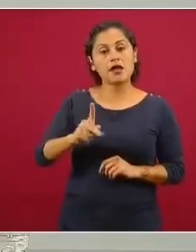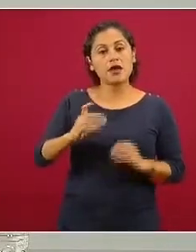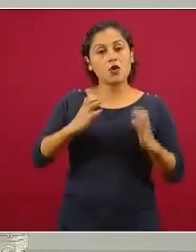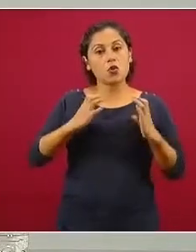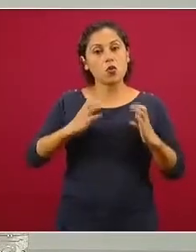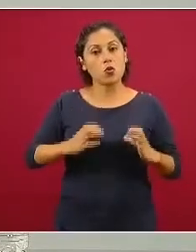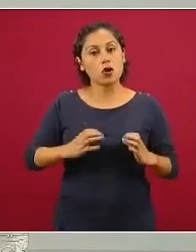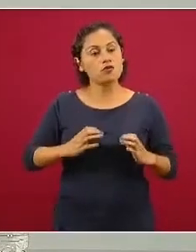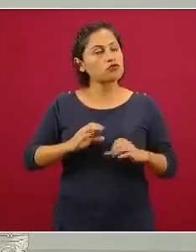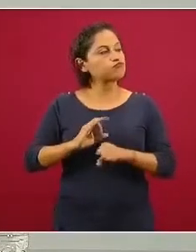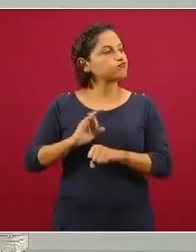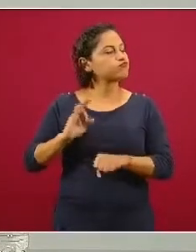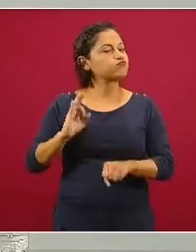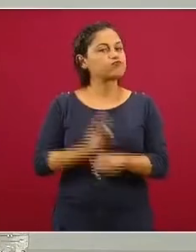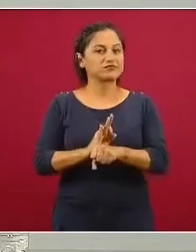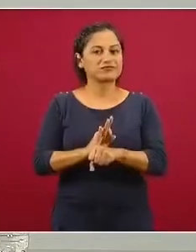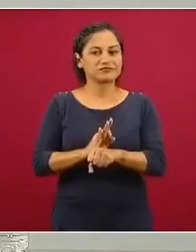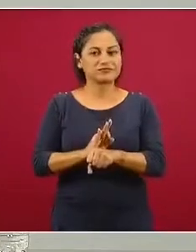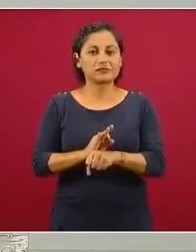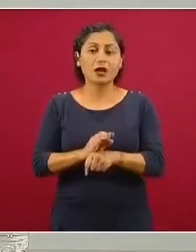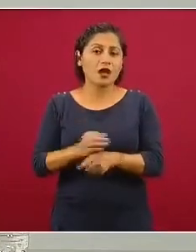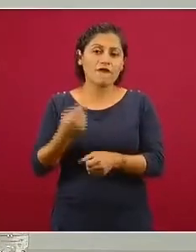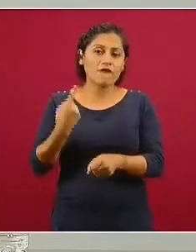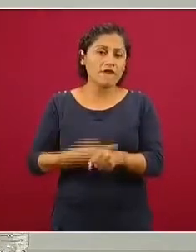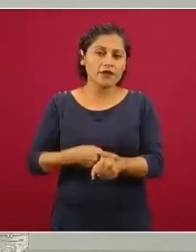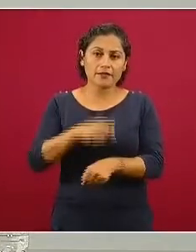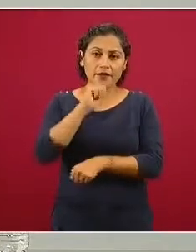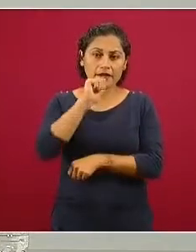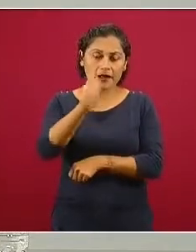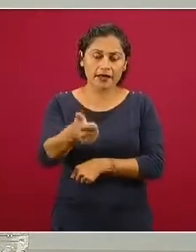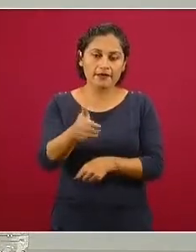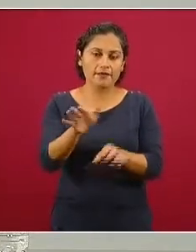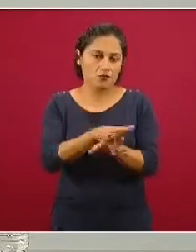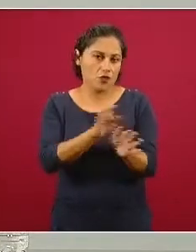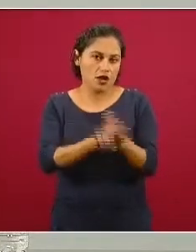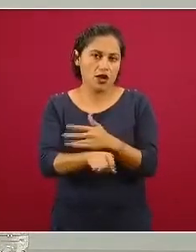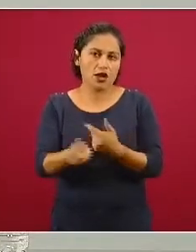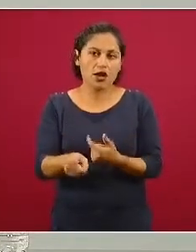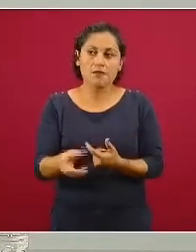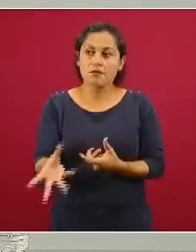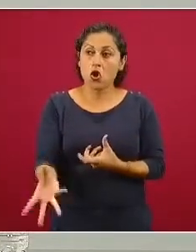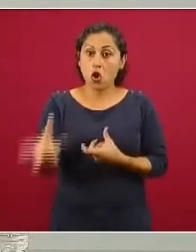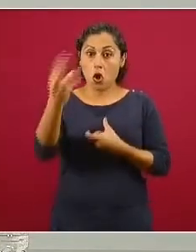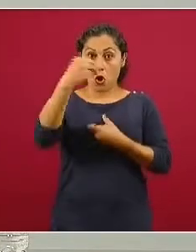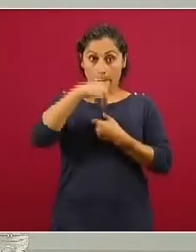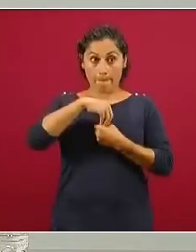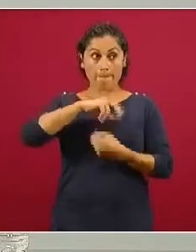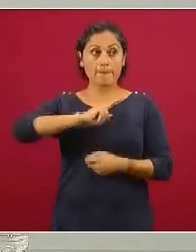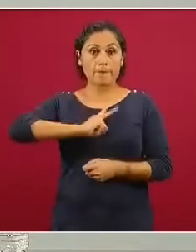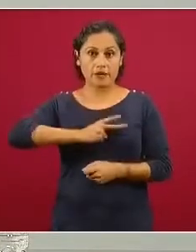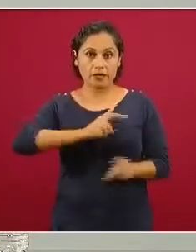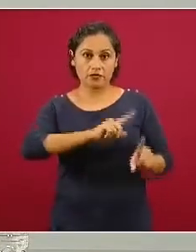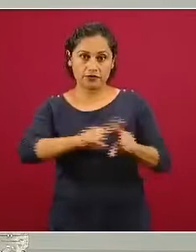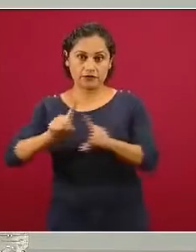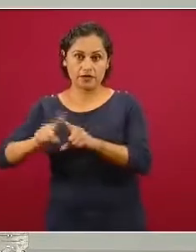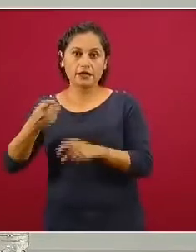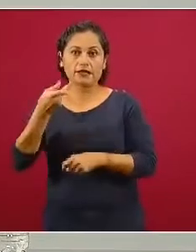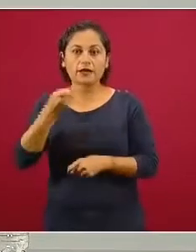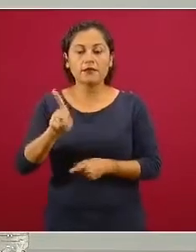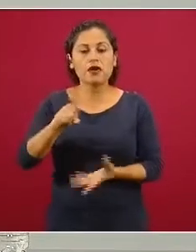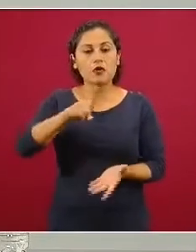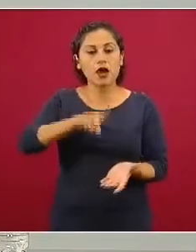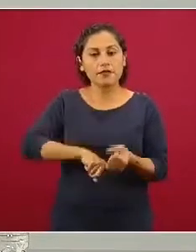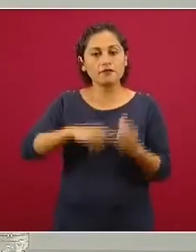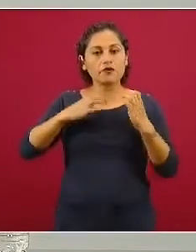organismos, pueden ingresar al organismo, pero no desarrollamos la enfermedad. Entonces, la respuesta que podemos desarrollar también nos puede